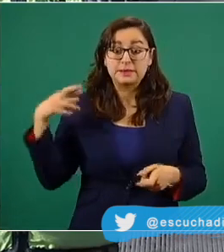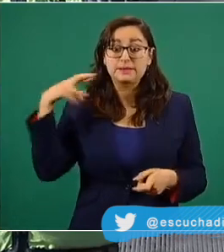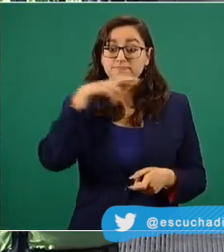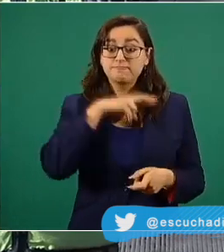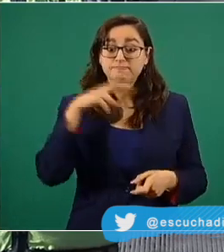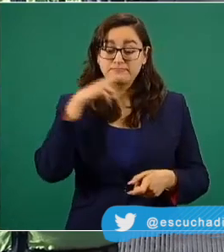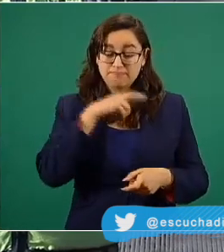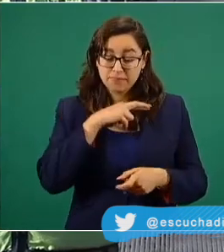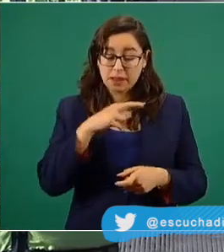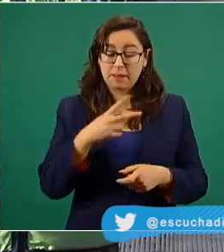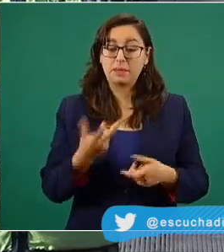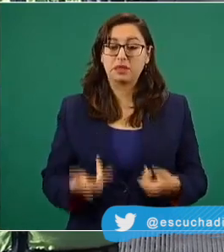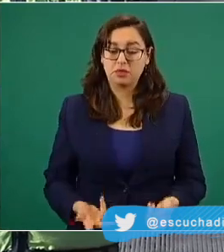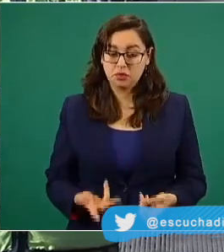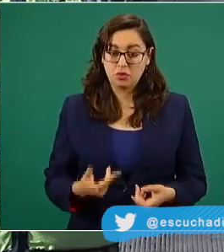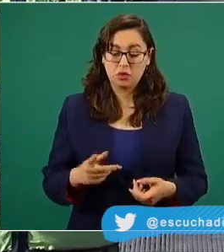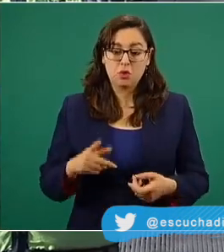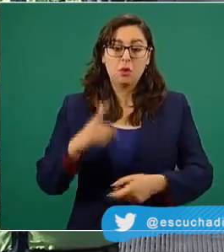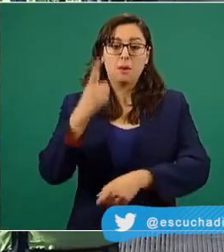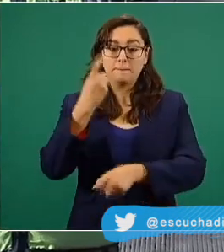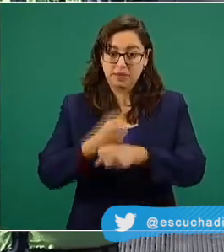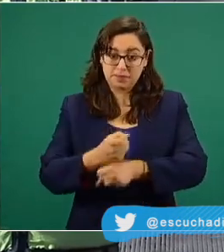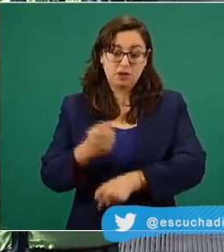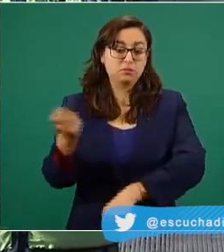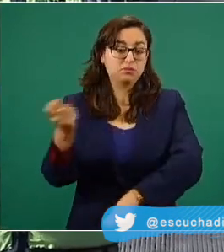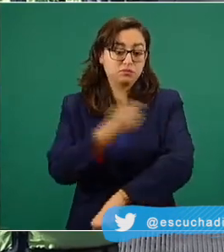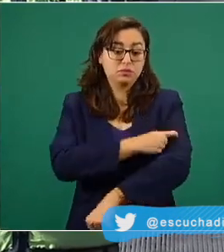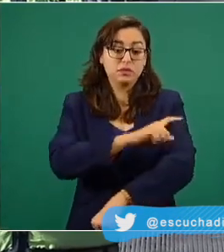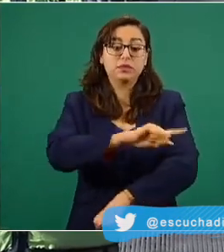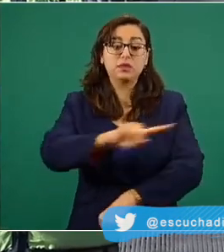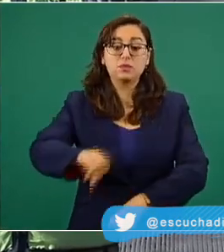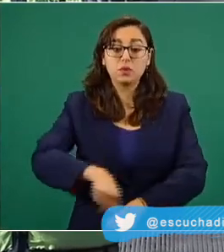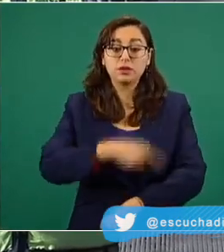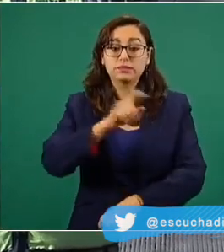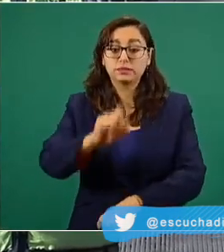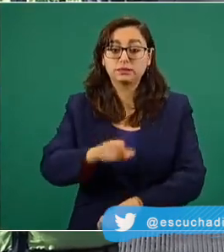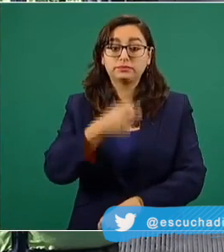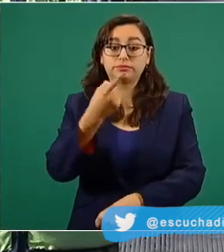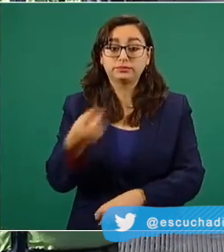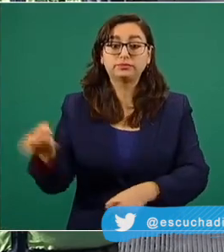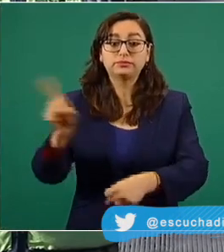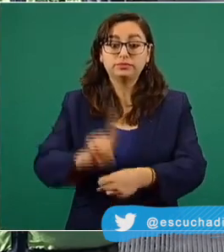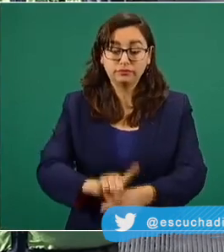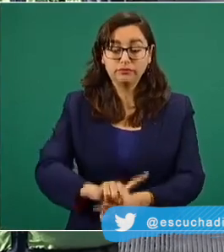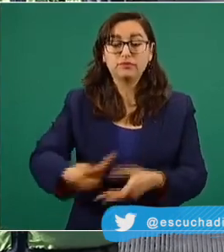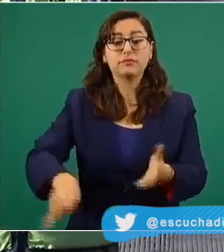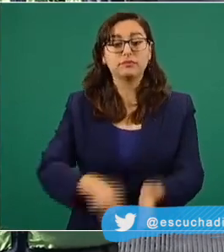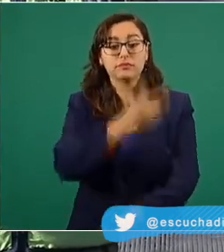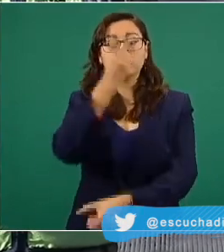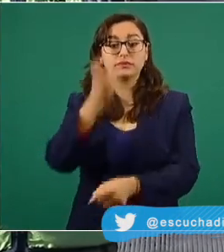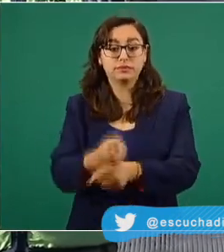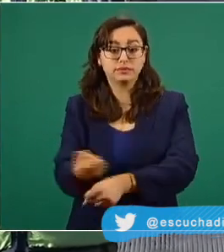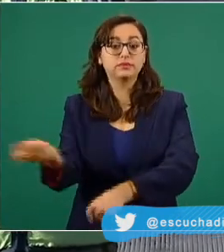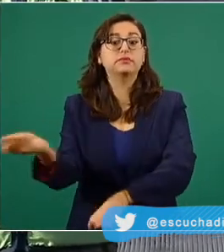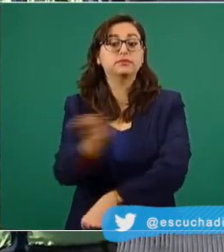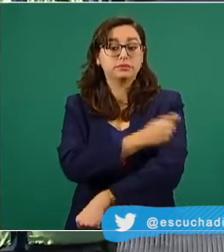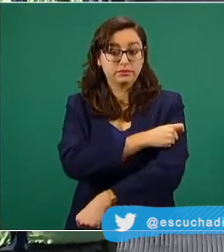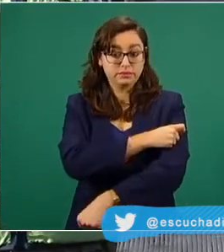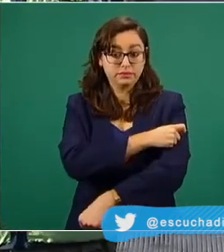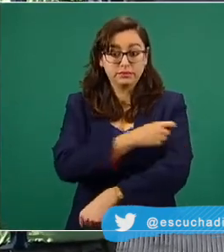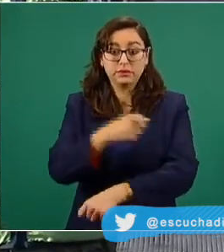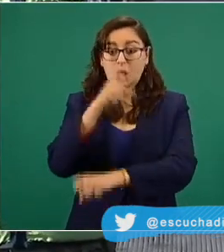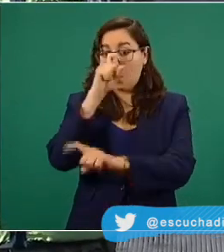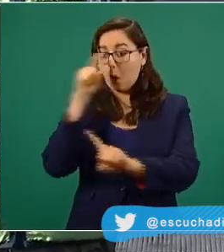una segunda dosis a los 21 días. El principal objetivo es que la población